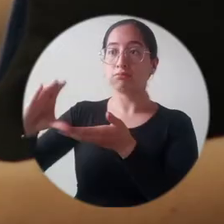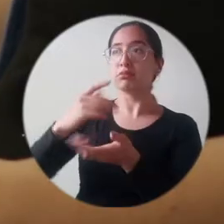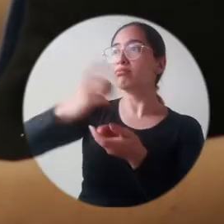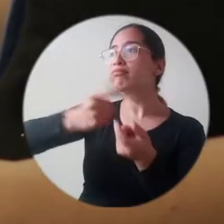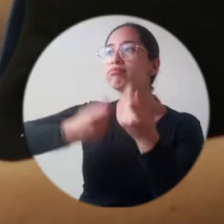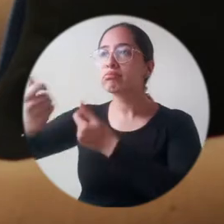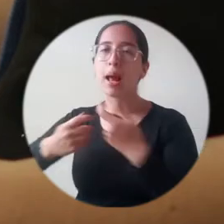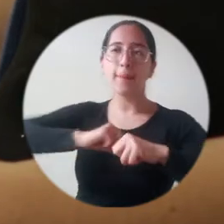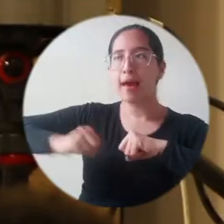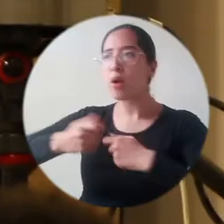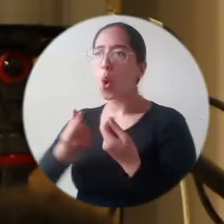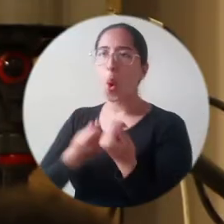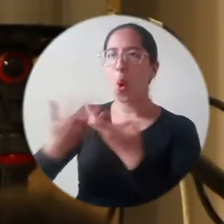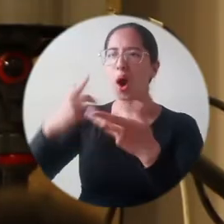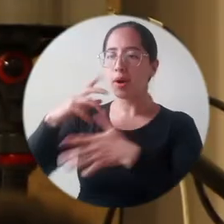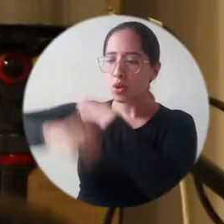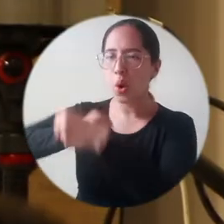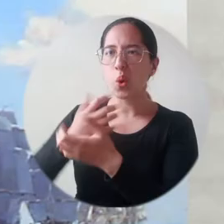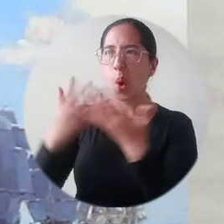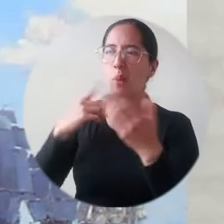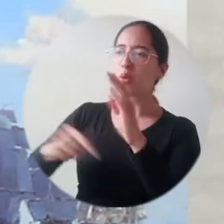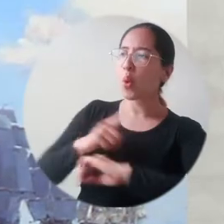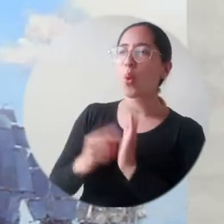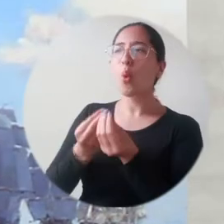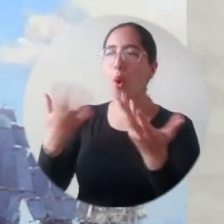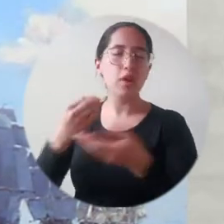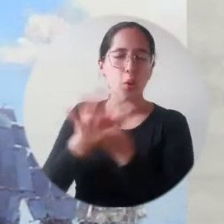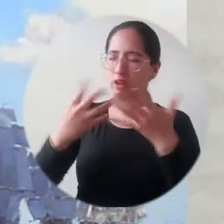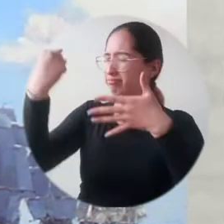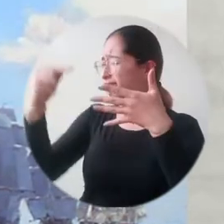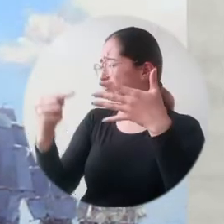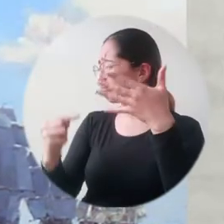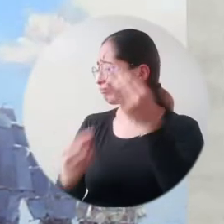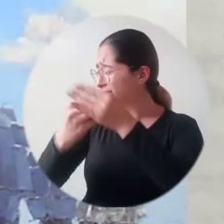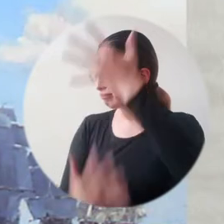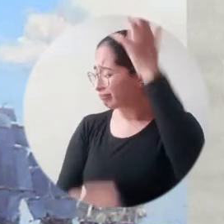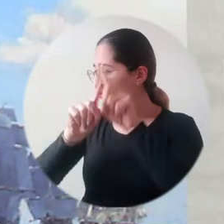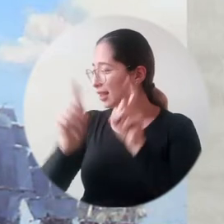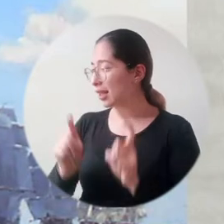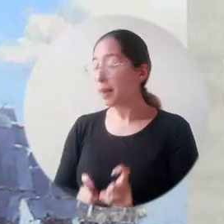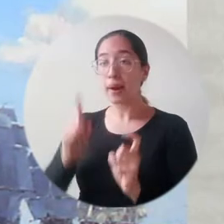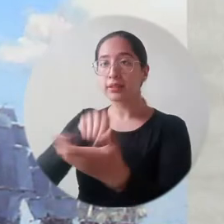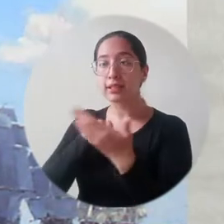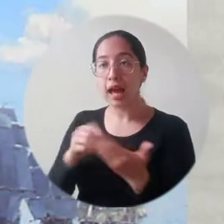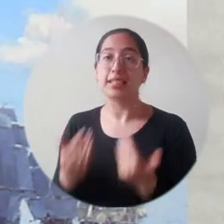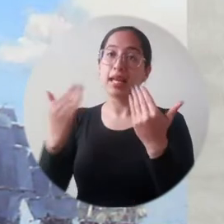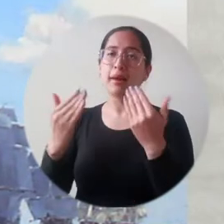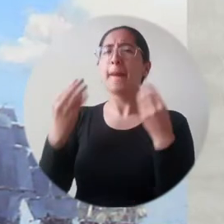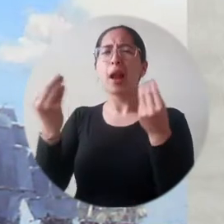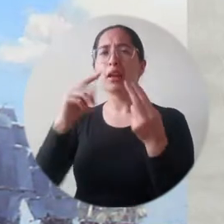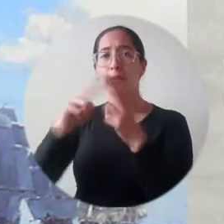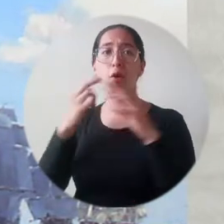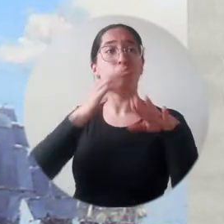declaración de renta, entre otros temas. Es importante, sin duda alguna, que la universidad y el programa de contaduría pública específicamente generen